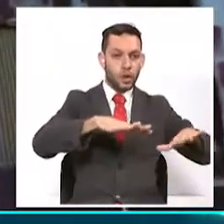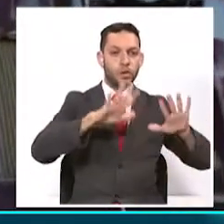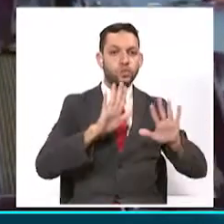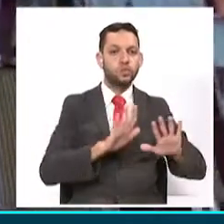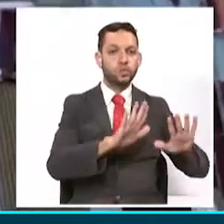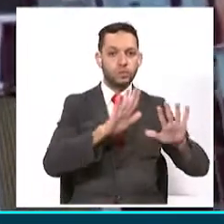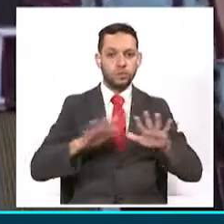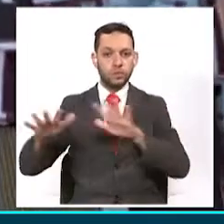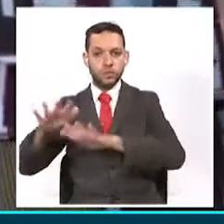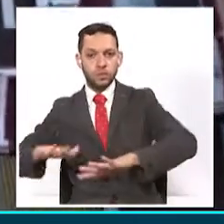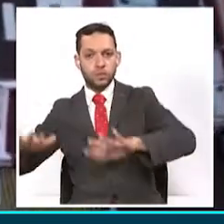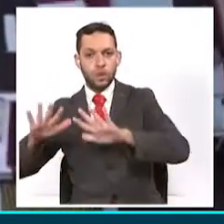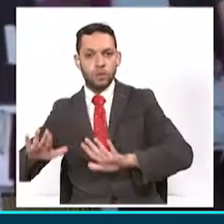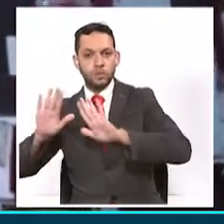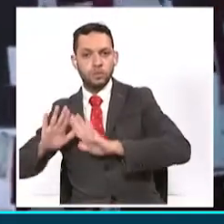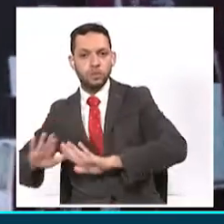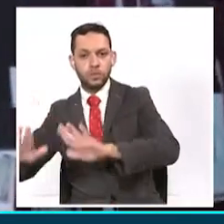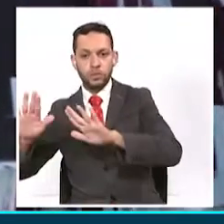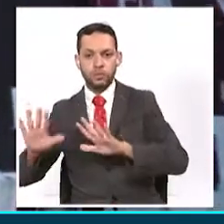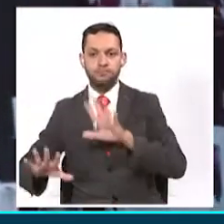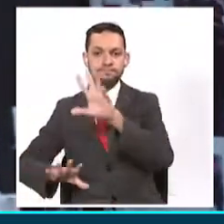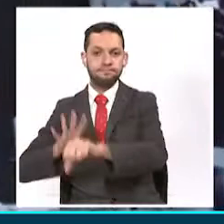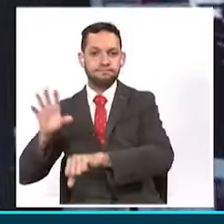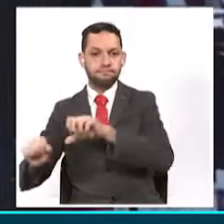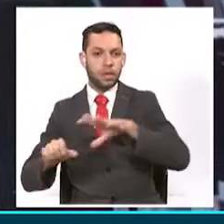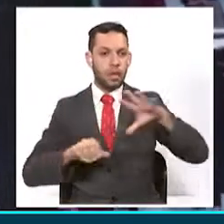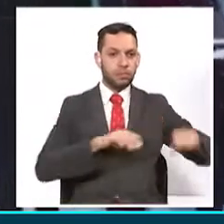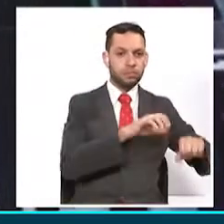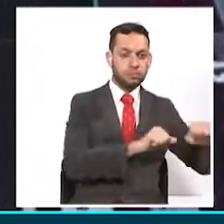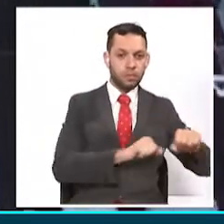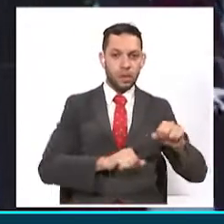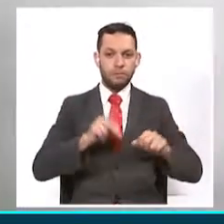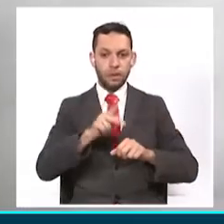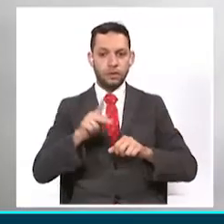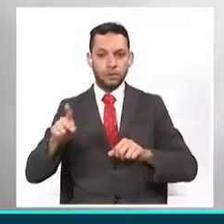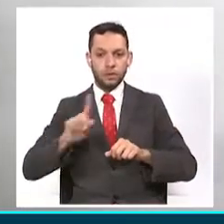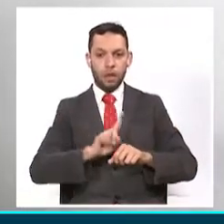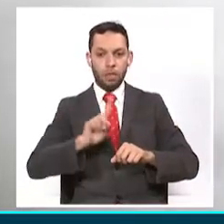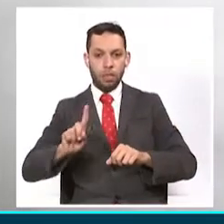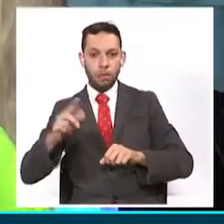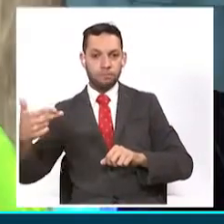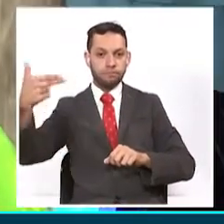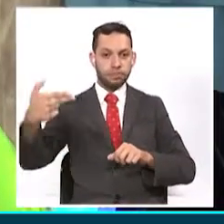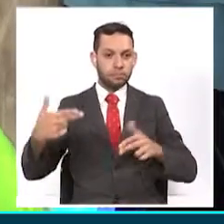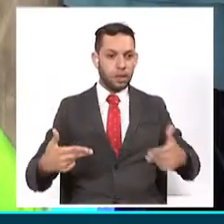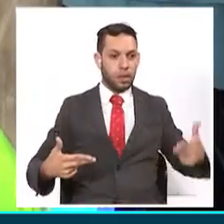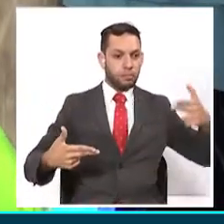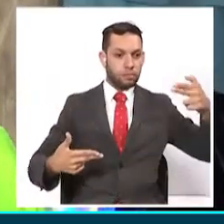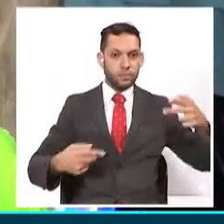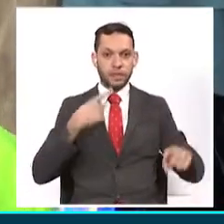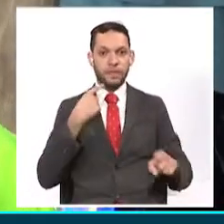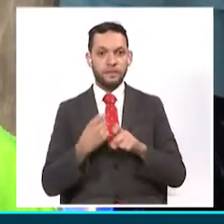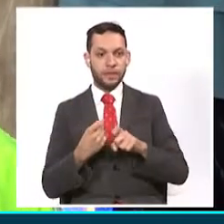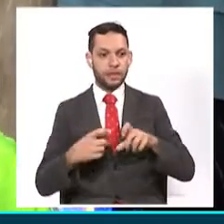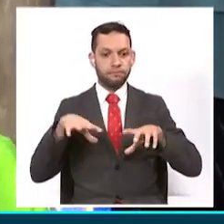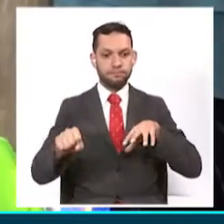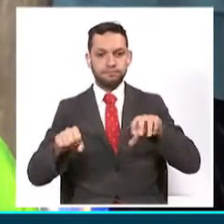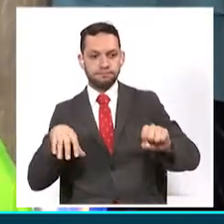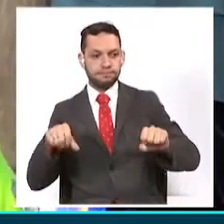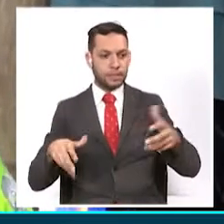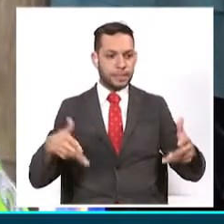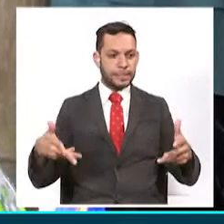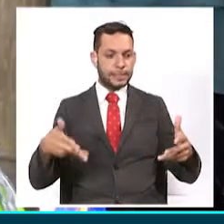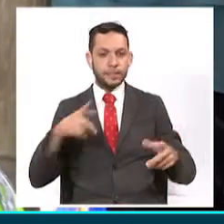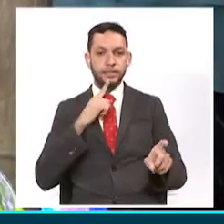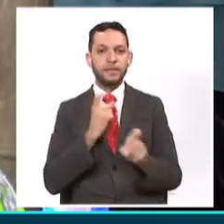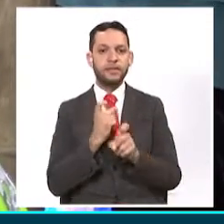ellos no puedan disputarse ni los consumidores, pero tampoco las mismas ollas que se están moviendo allí. Y por eso